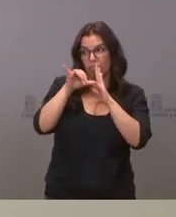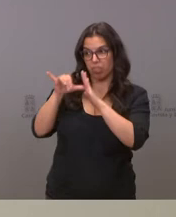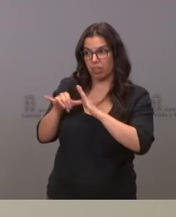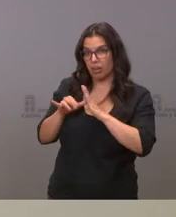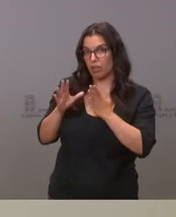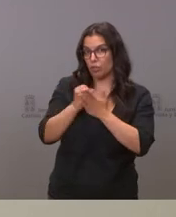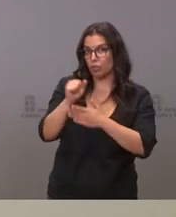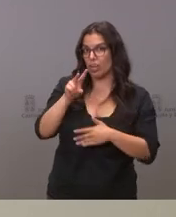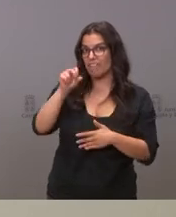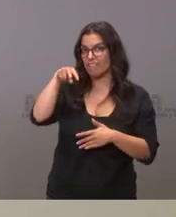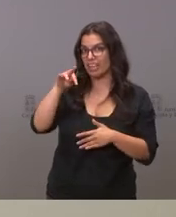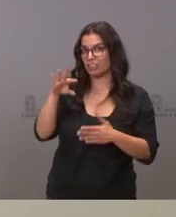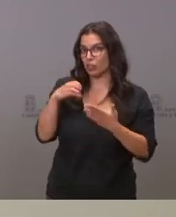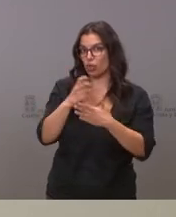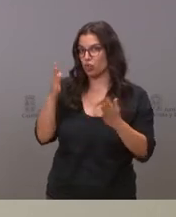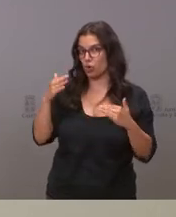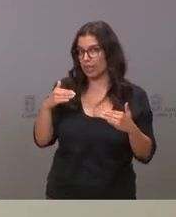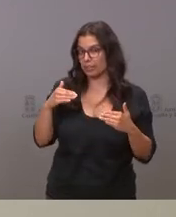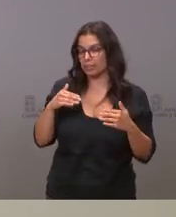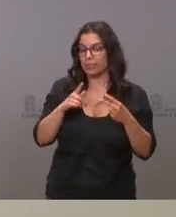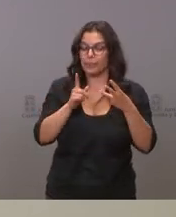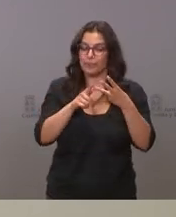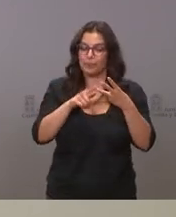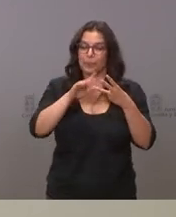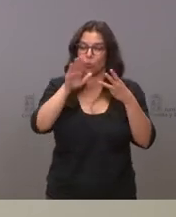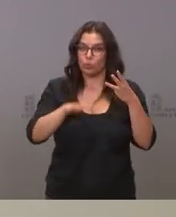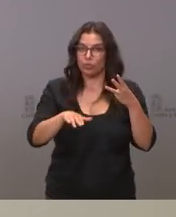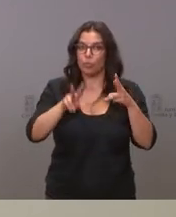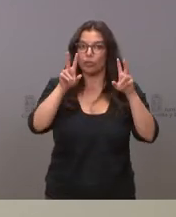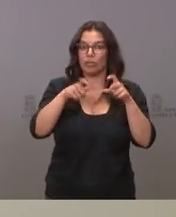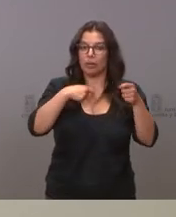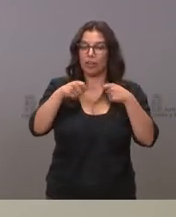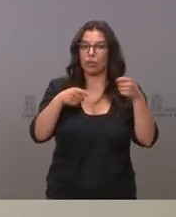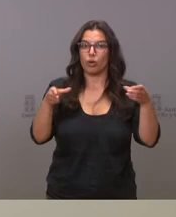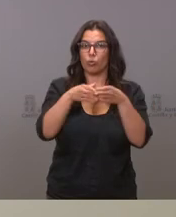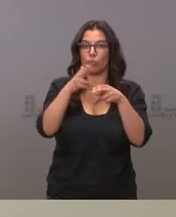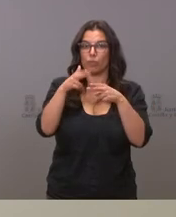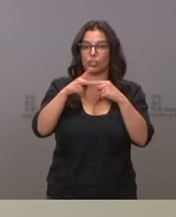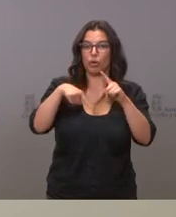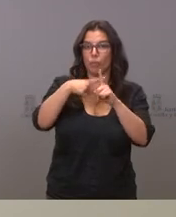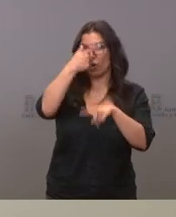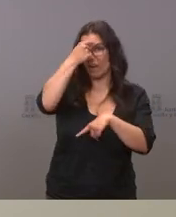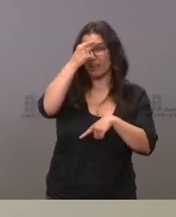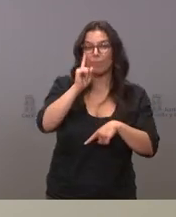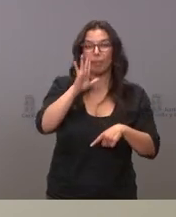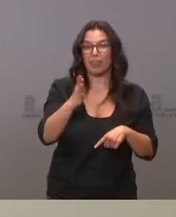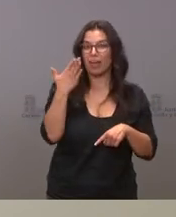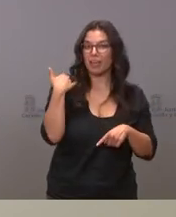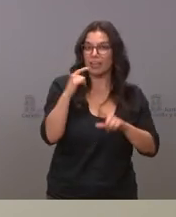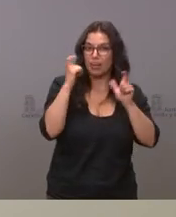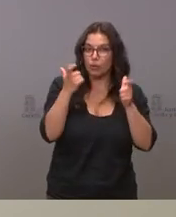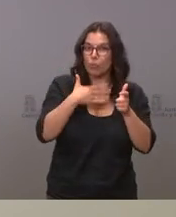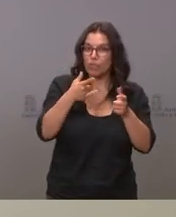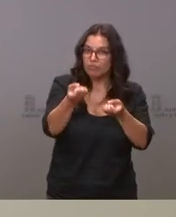servicios de trenes y por último en relación a las negociaciones con por ávila creo que mantuvieron ayer una reunión no sé si nos podría